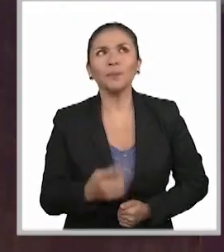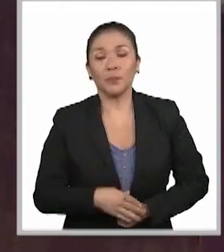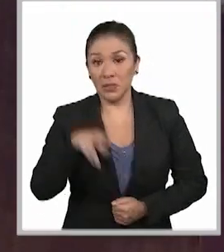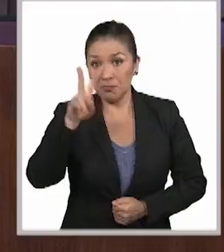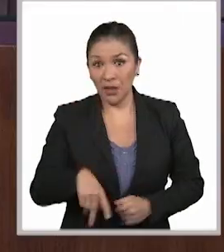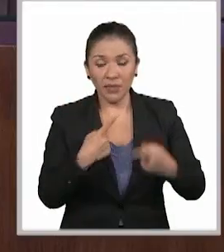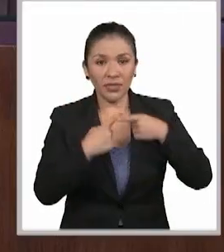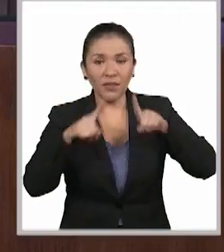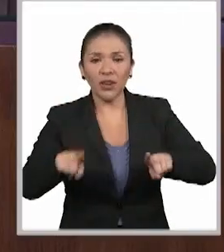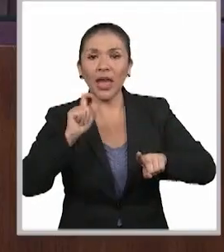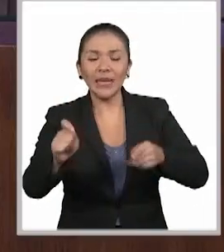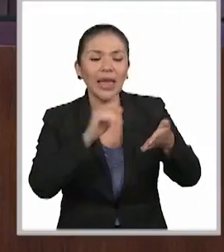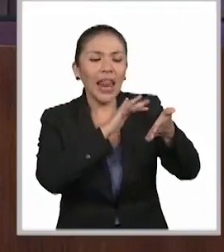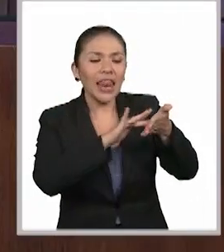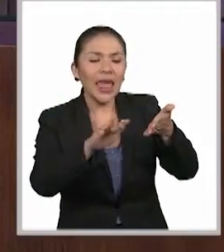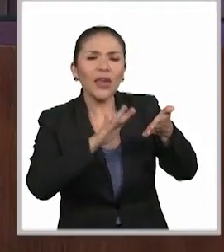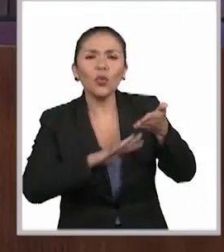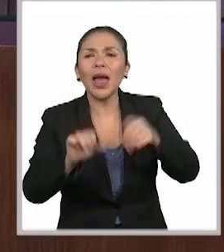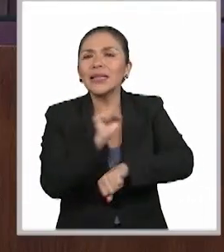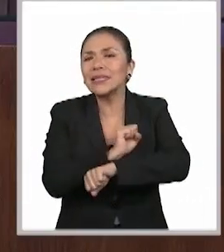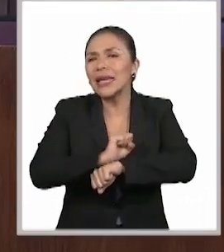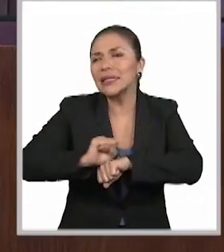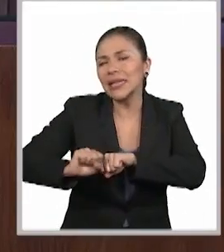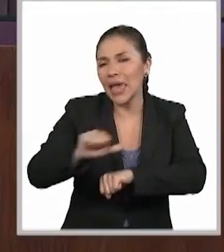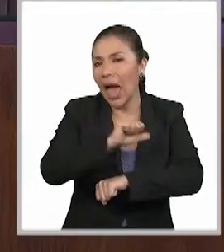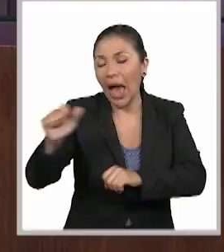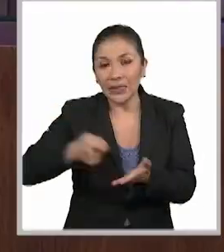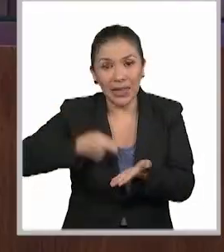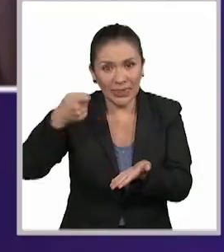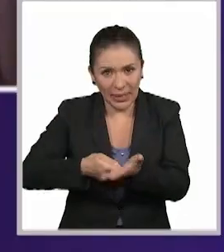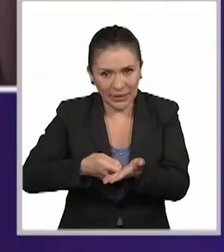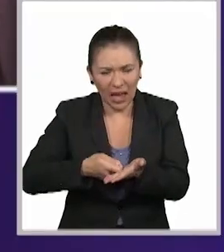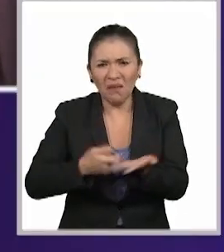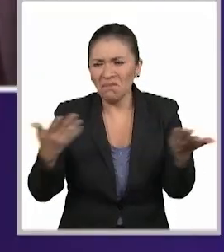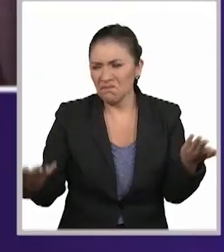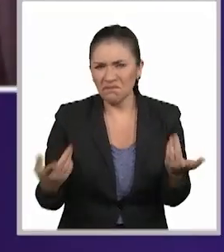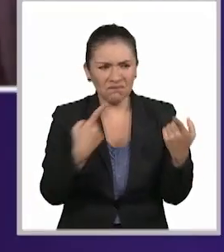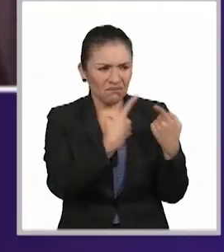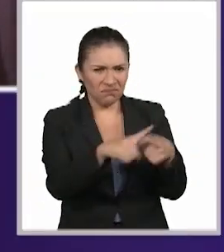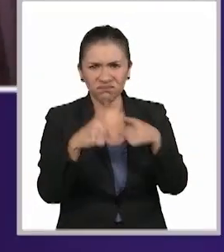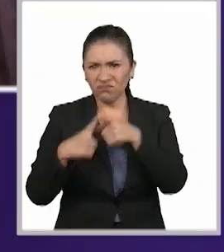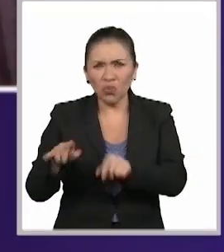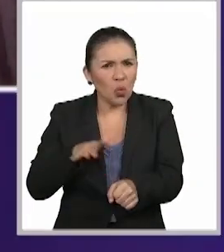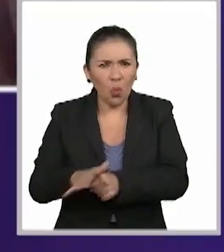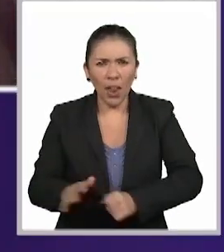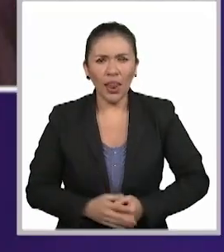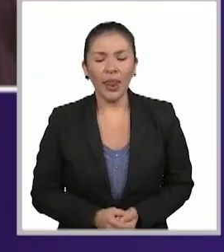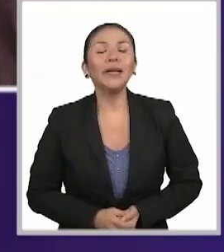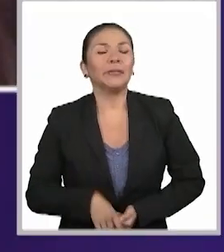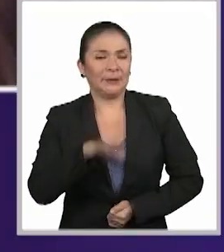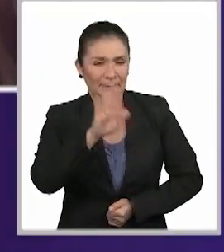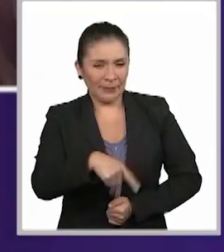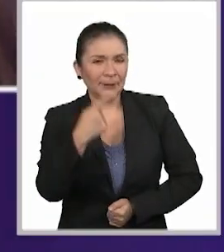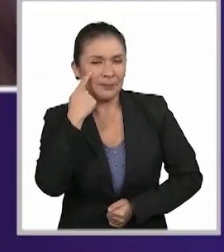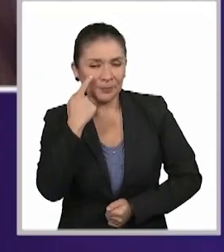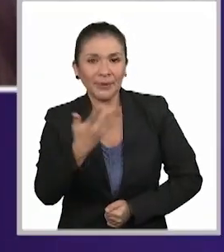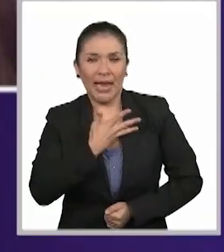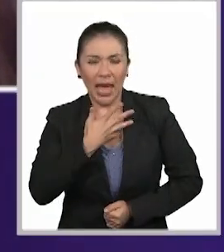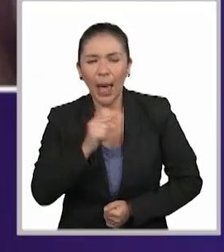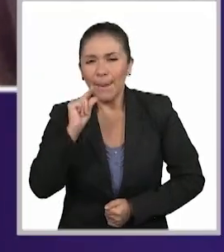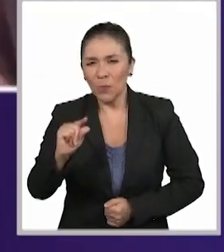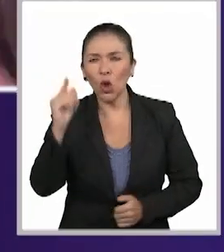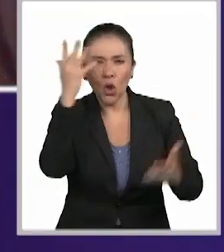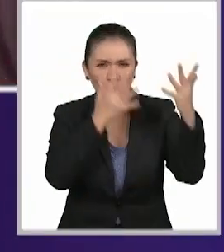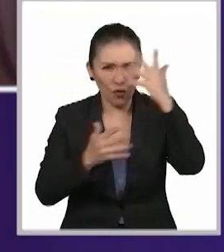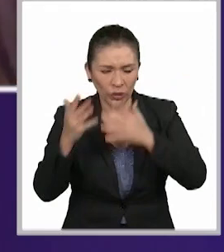diferencia con la lectura sencilla o con la escritura sencilla de las sentencias. ¿Cuál sería esta distinción? Sí, fíjate que hay un